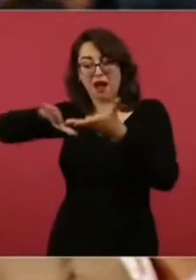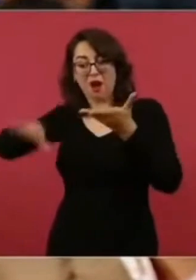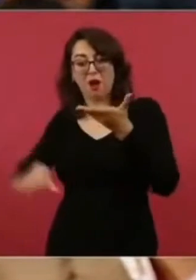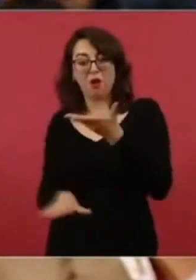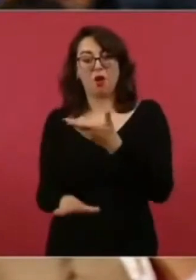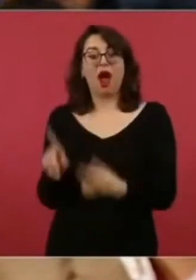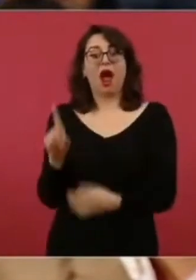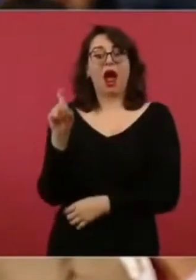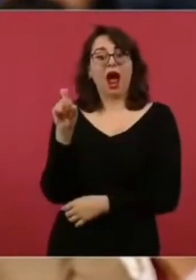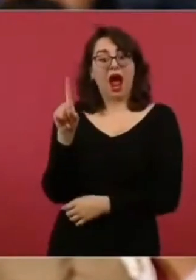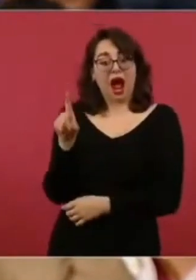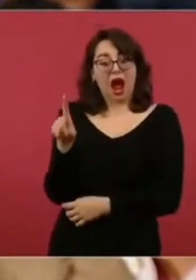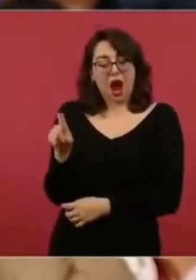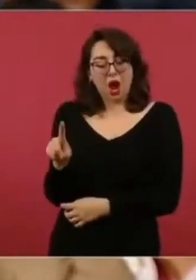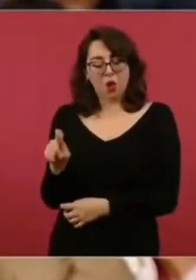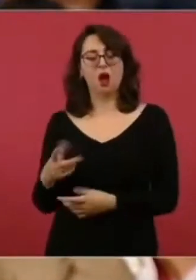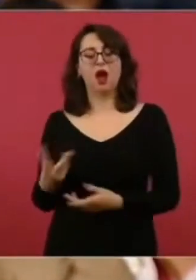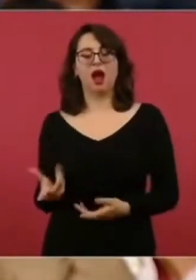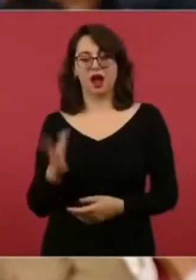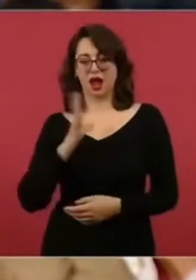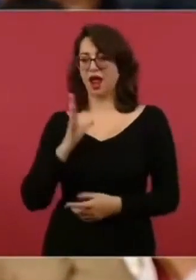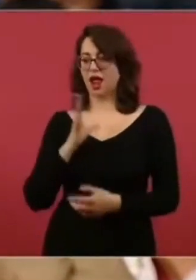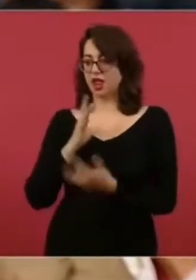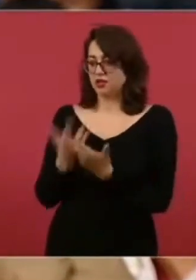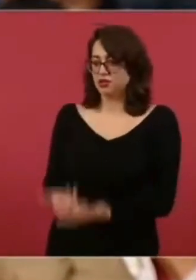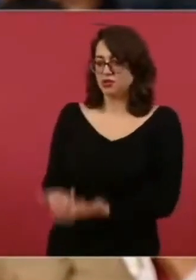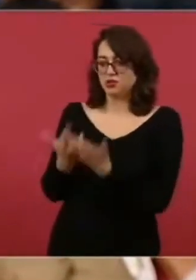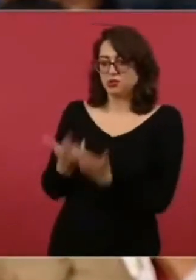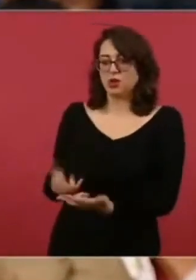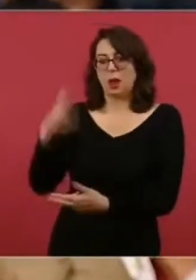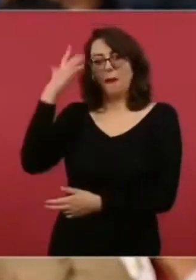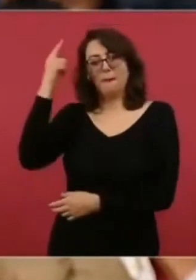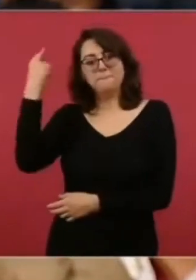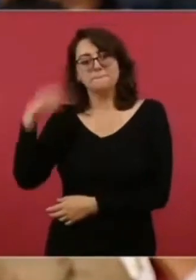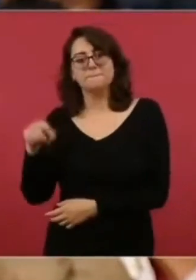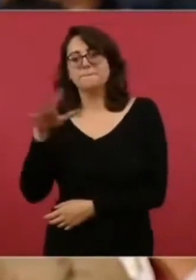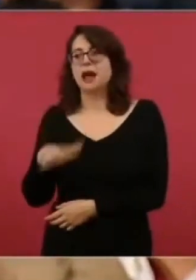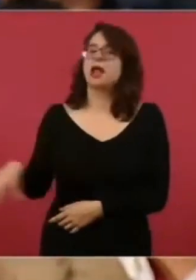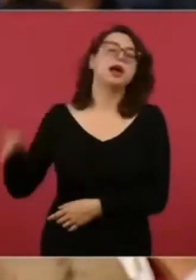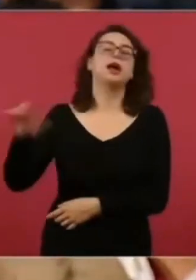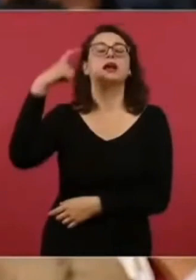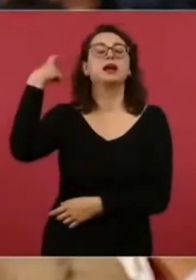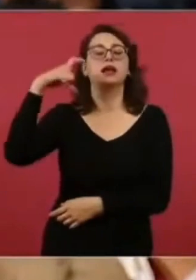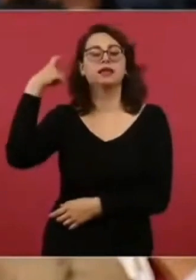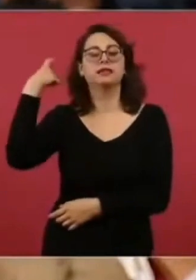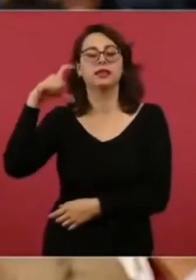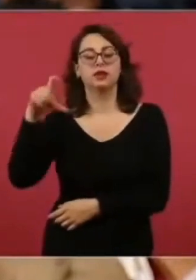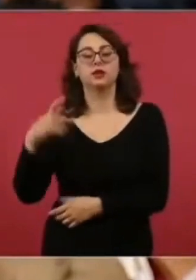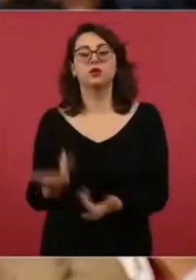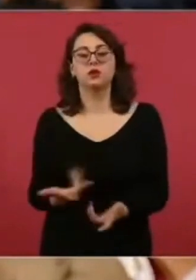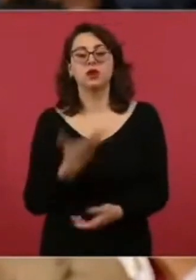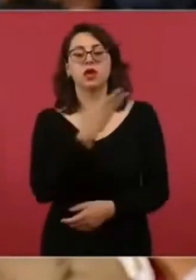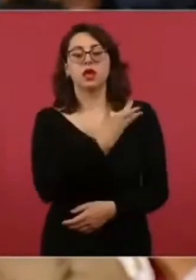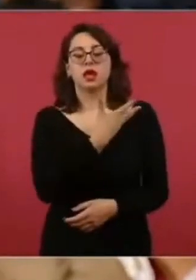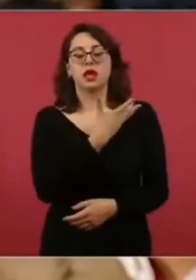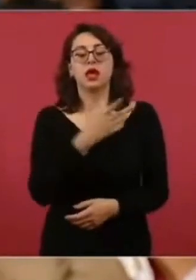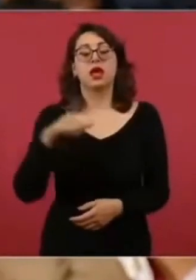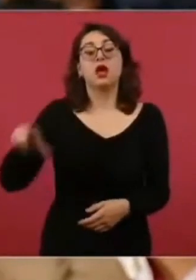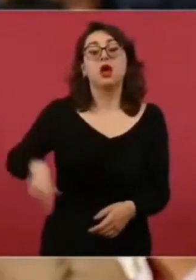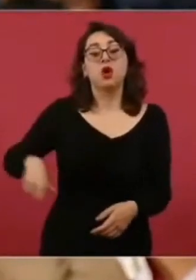el gobernador Mauricio Curi le presentó a usted el proyecto de la Cueducto 3 el pasado 5 de febrero, y lo ha estado tocando